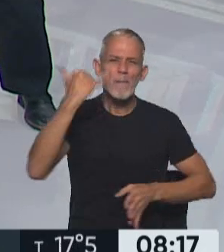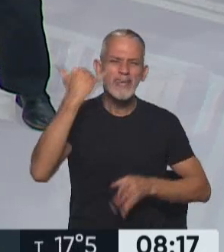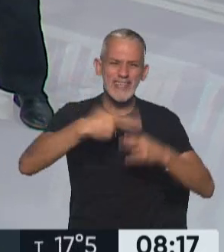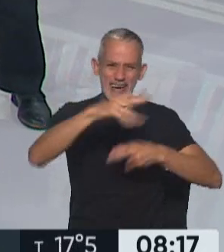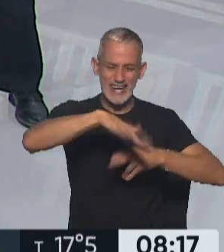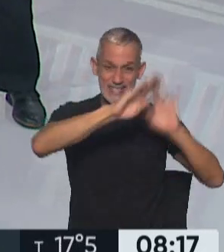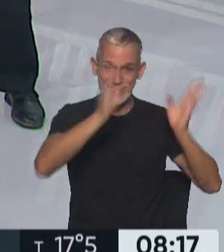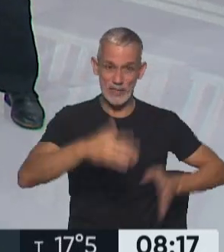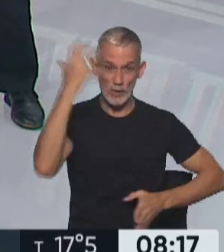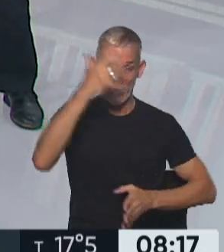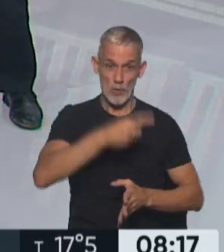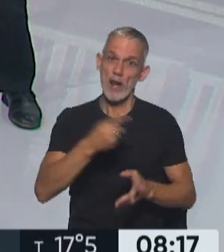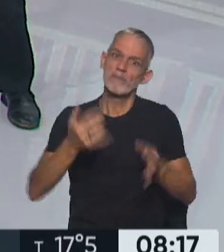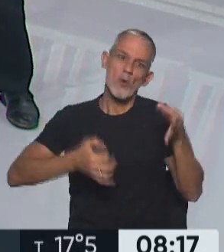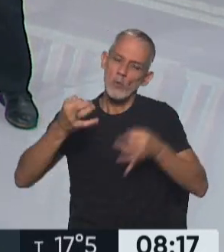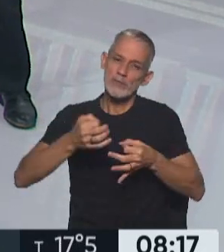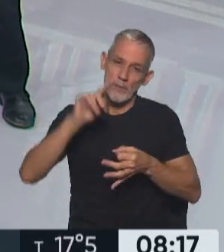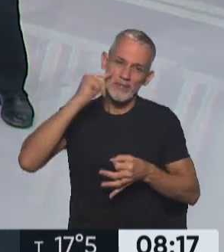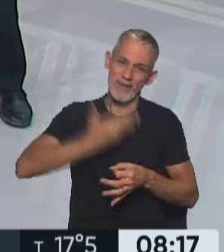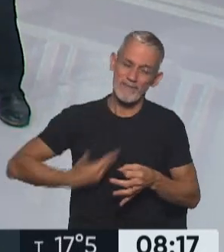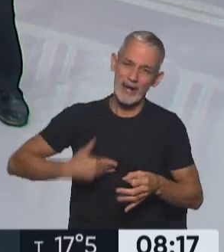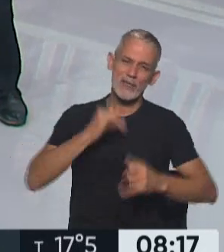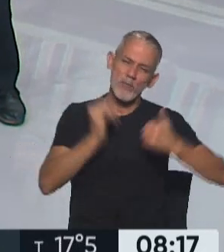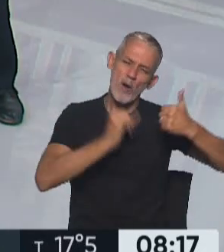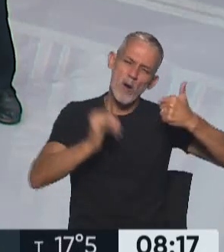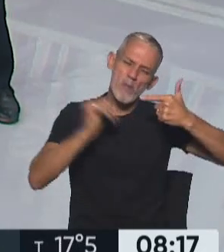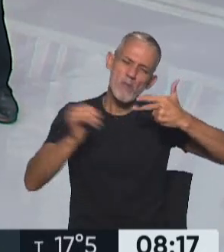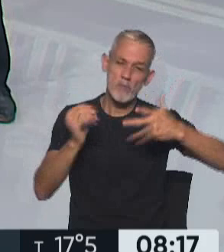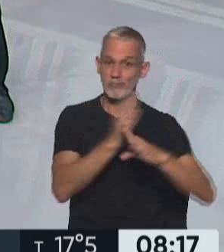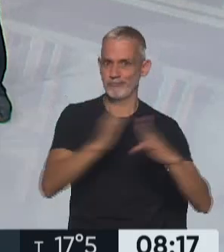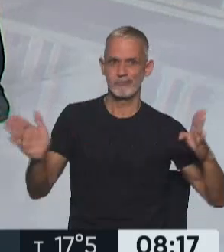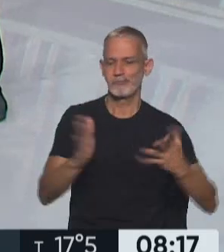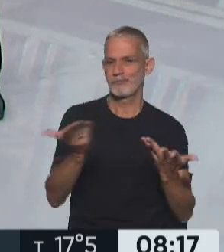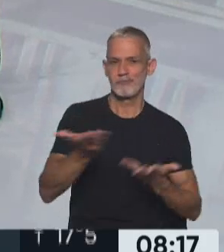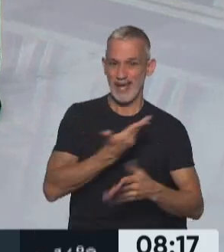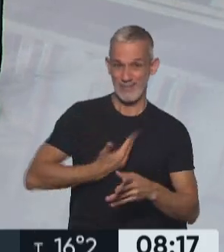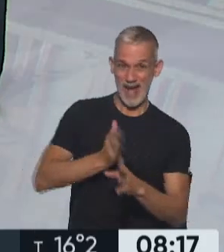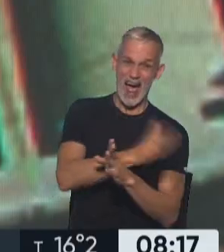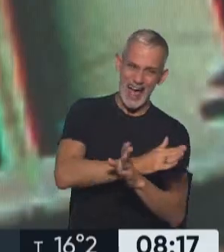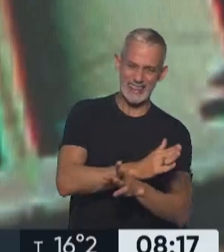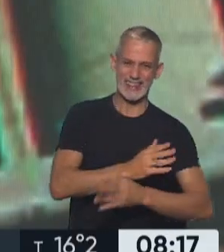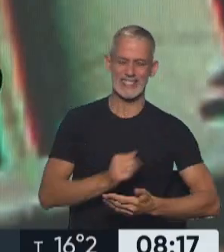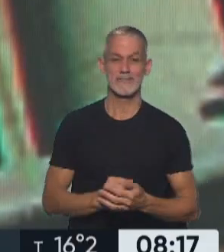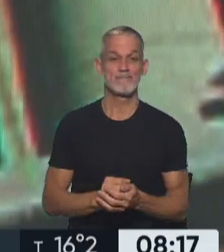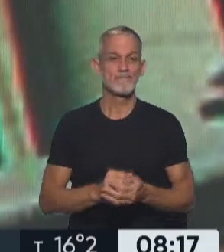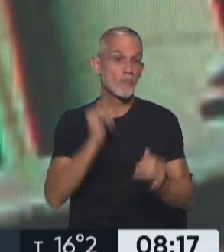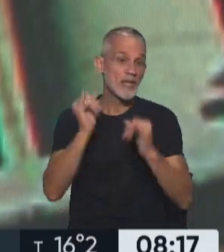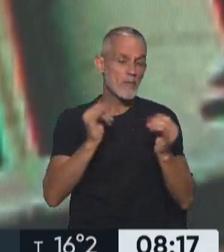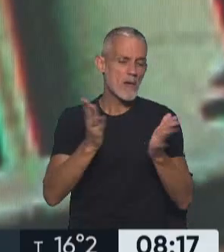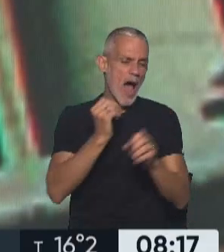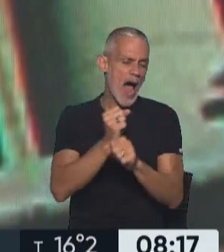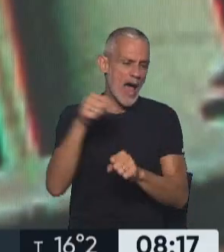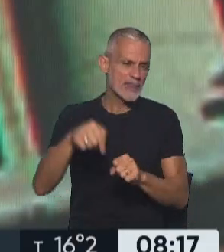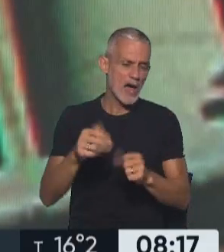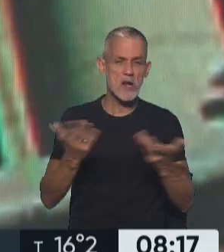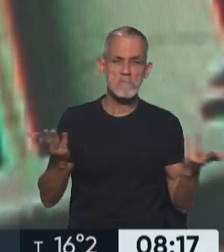situación general de la justicia de la que viene hablando el actual presidente Alberto Fernández desde antes de ser justamente jefe de Estado. Ahí hay una explicación que hasta ahora no se había,